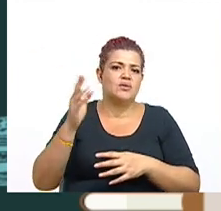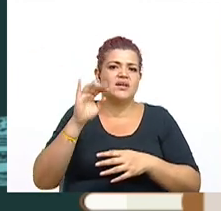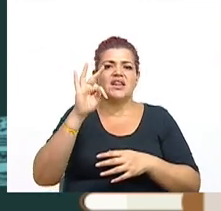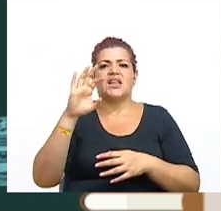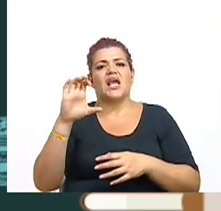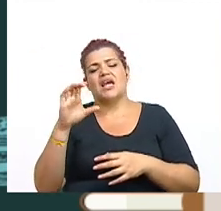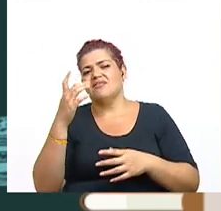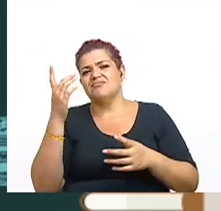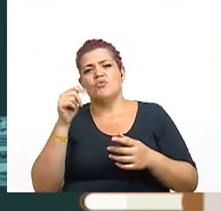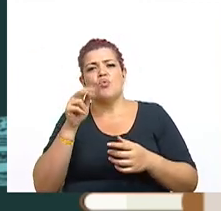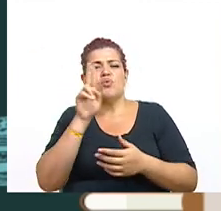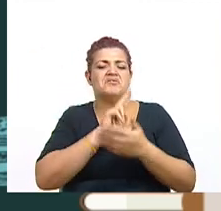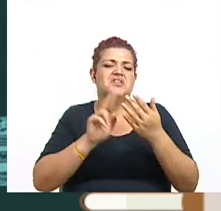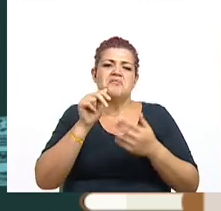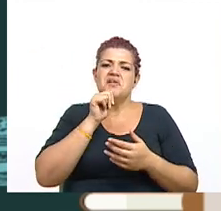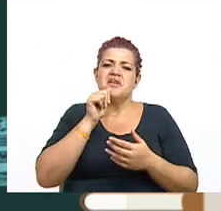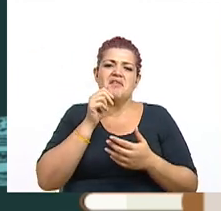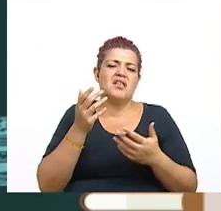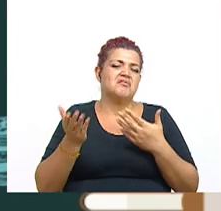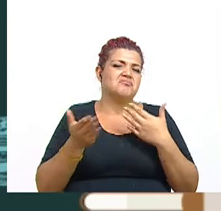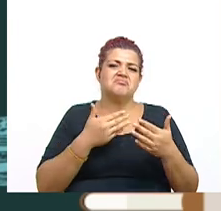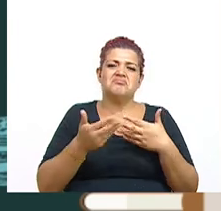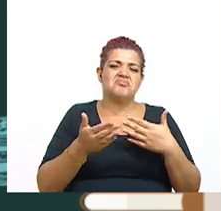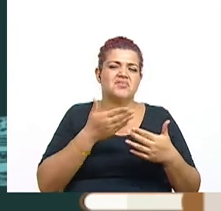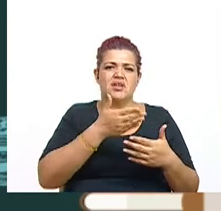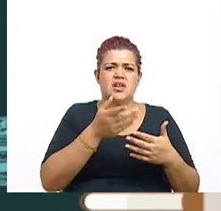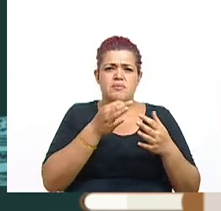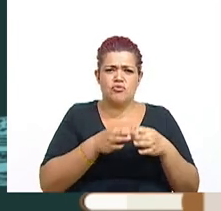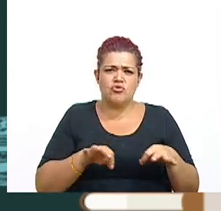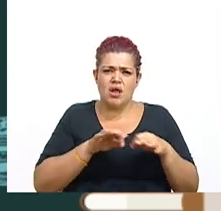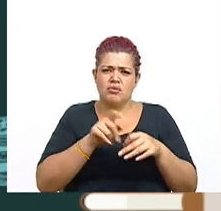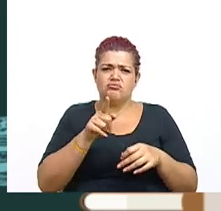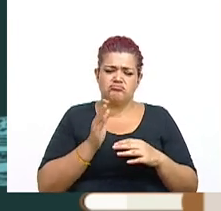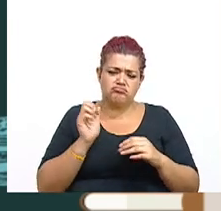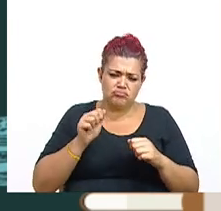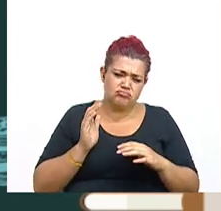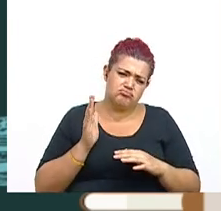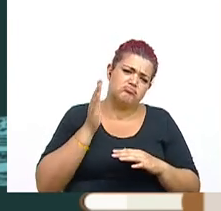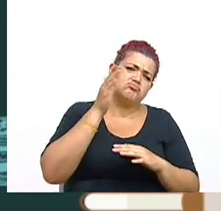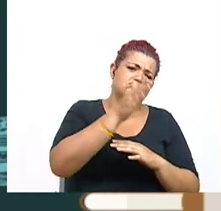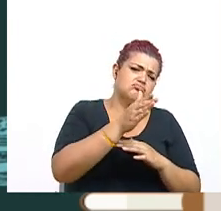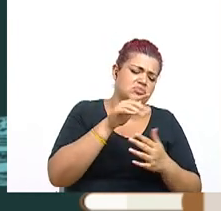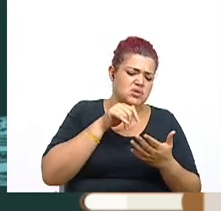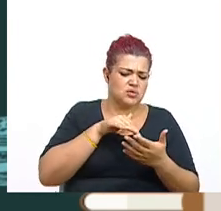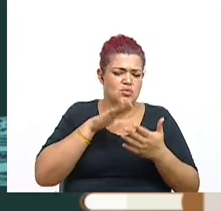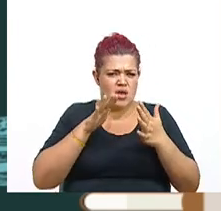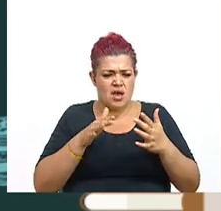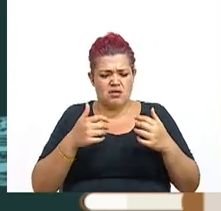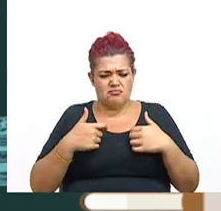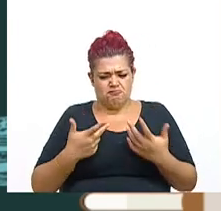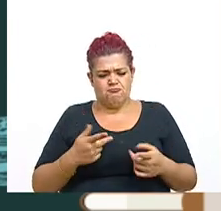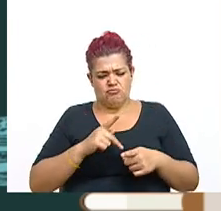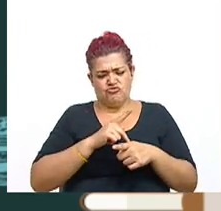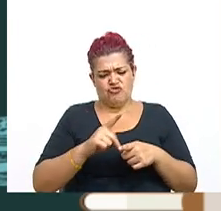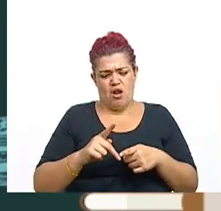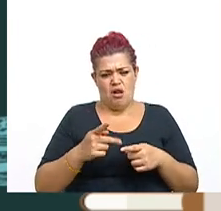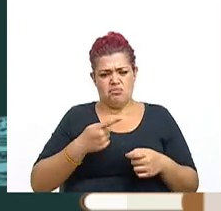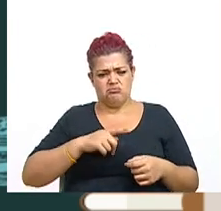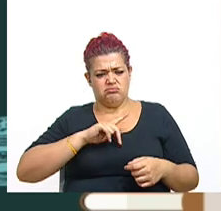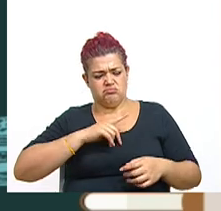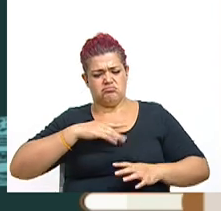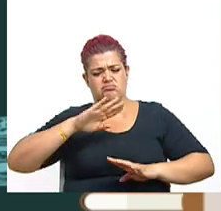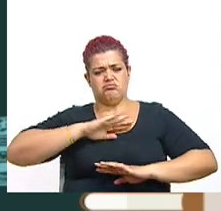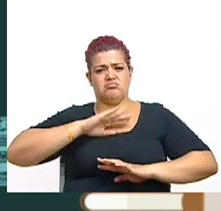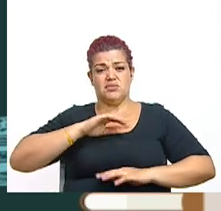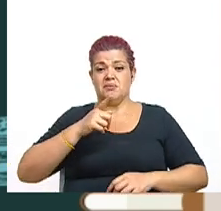es importante que procuren estudiar y que procuren realizarse profesional y personalmente. Es difícil